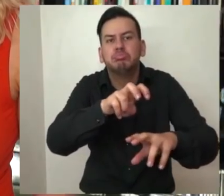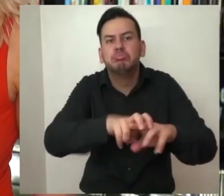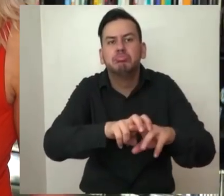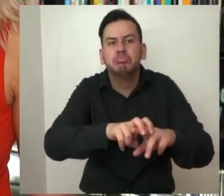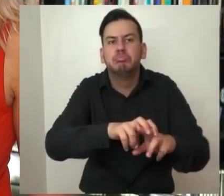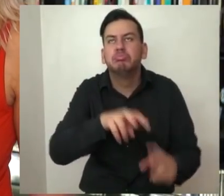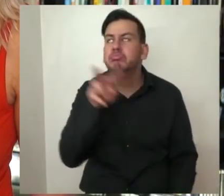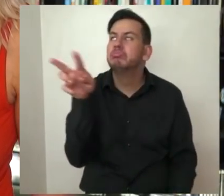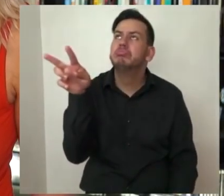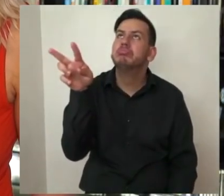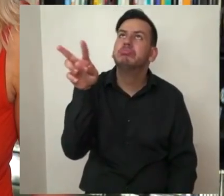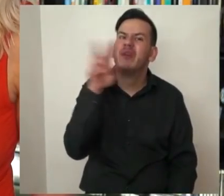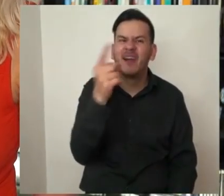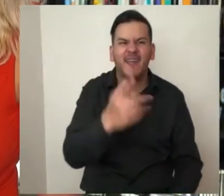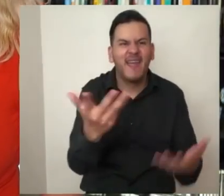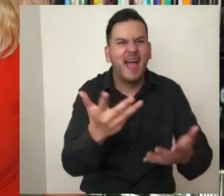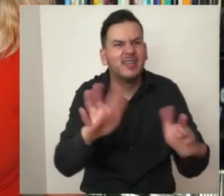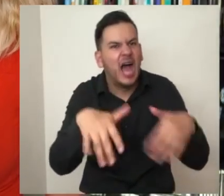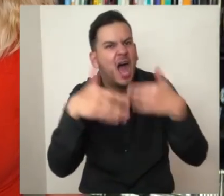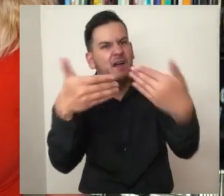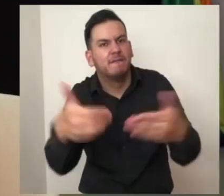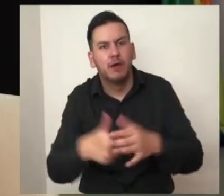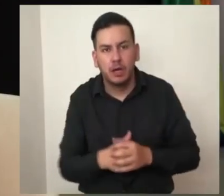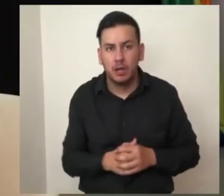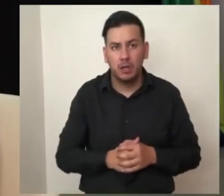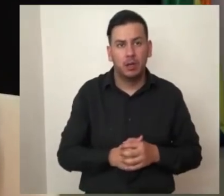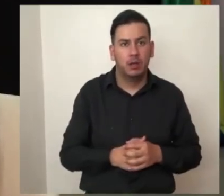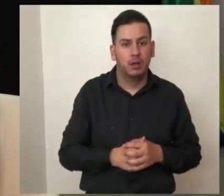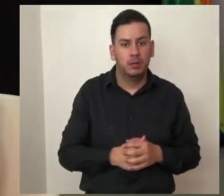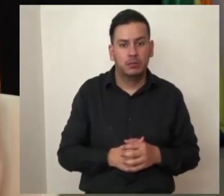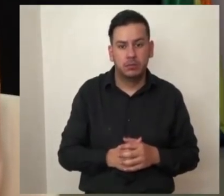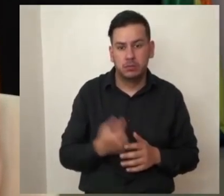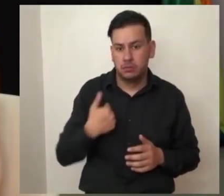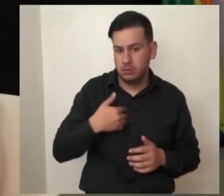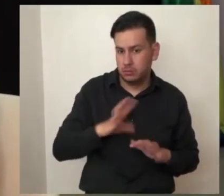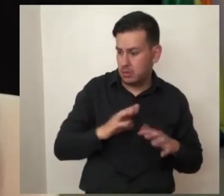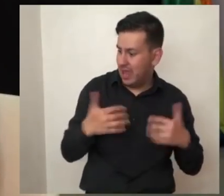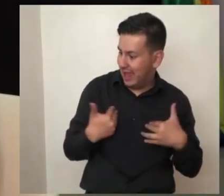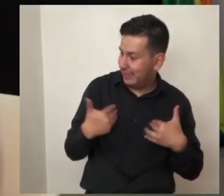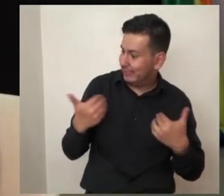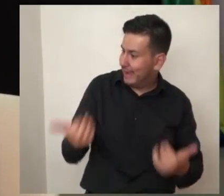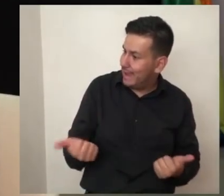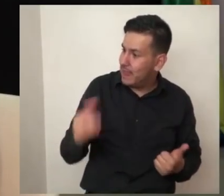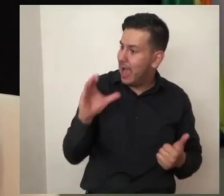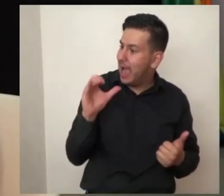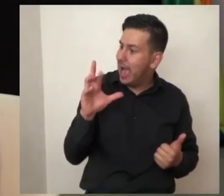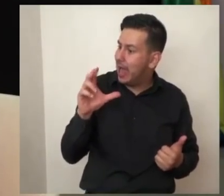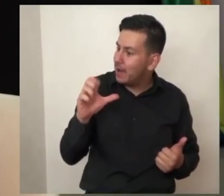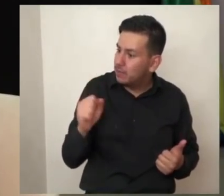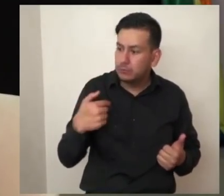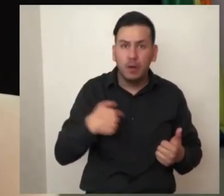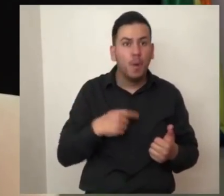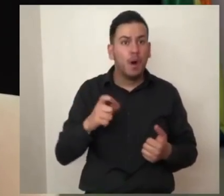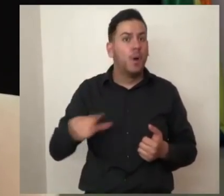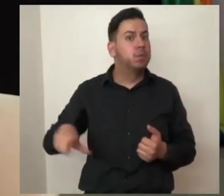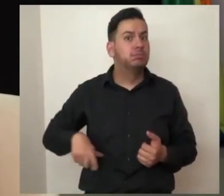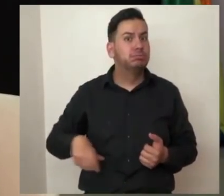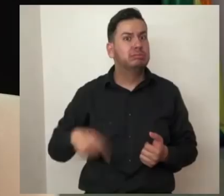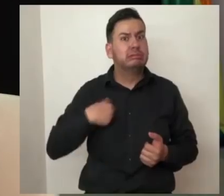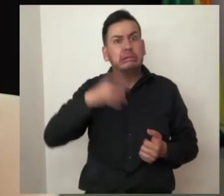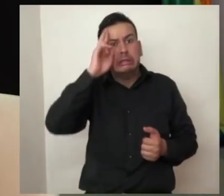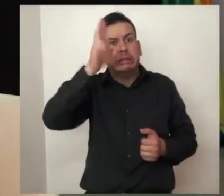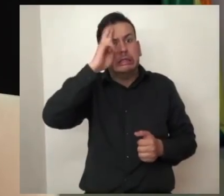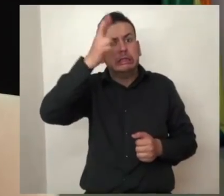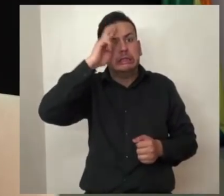atardecer y te va a preguntar qué haces ahí afuera, abuelita? Y tú le dirás entiende, Carlos, que en una época del gobierno nos prohibía